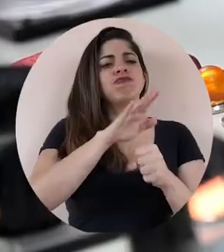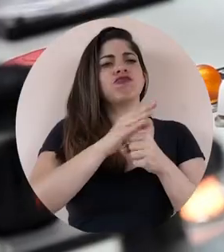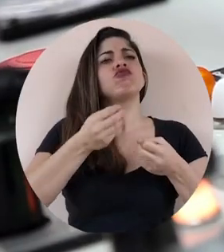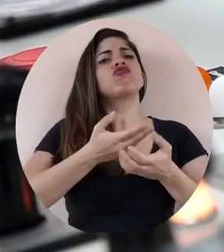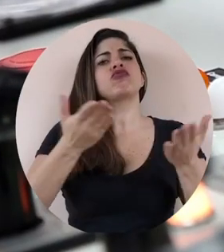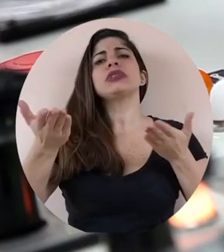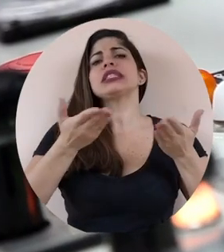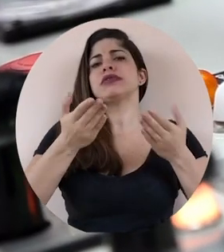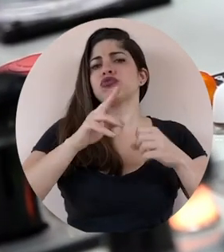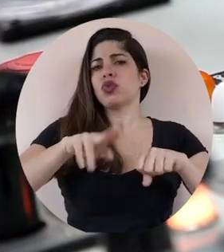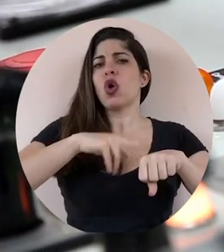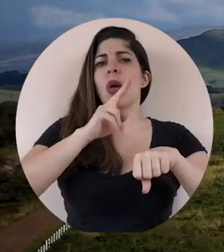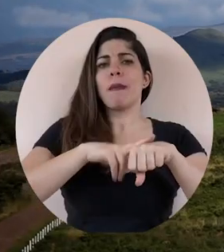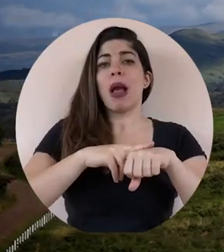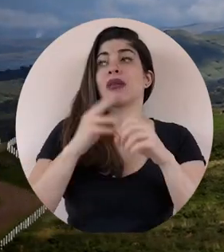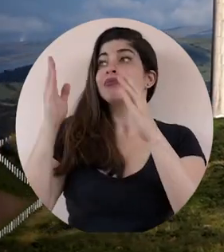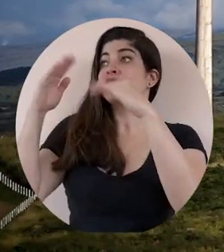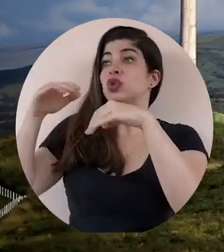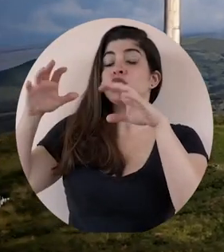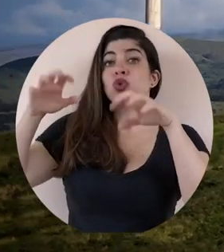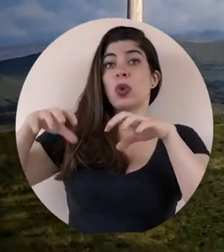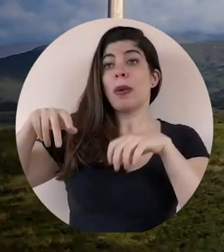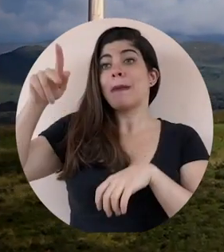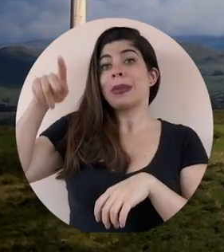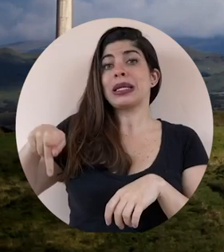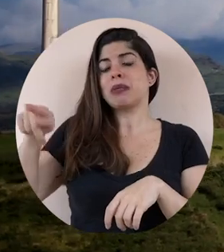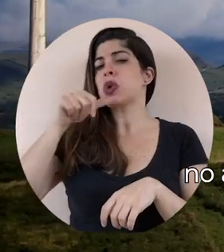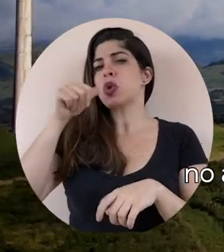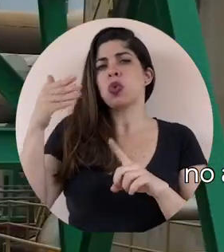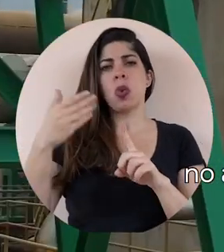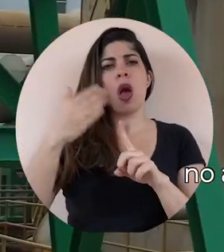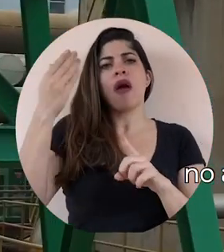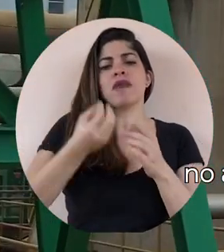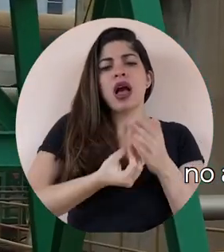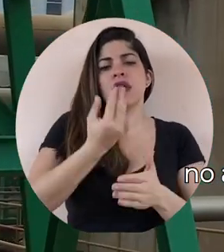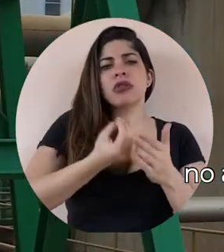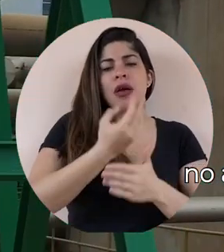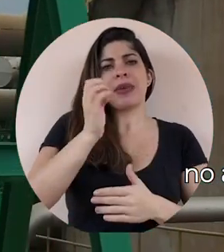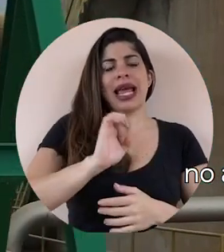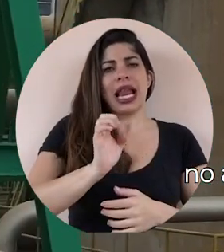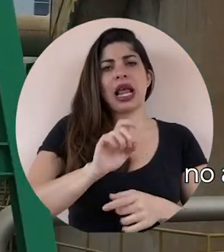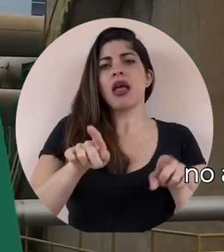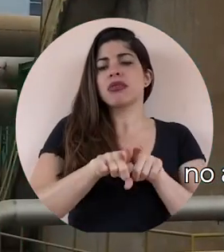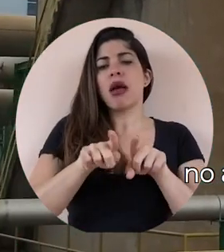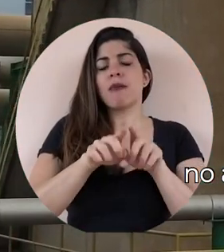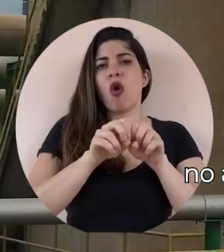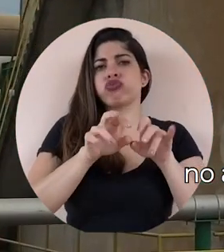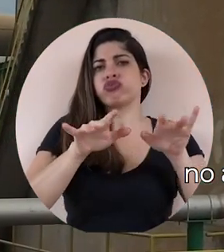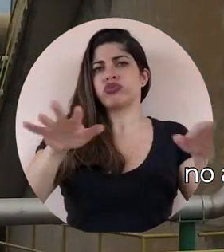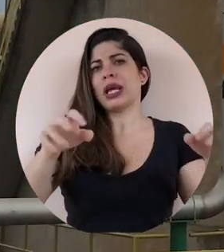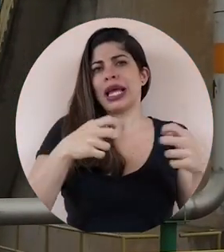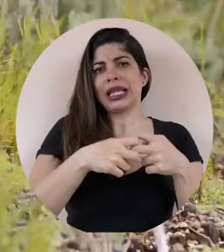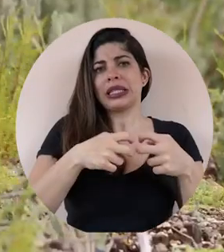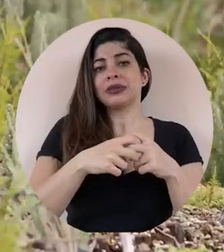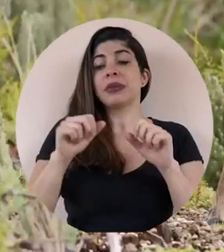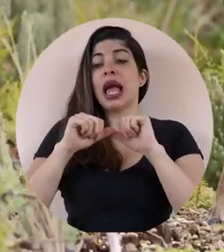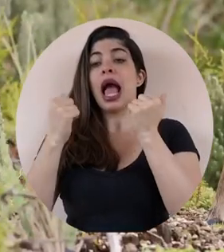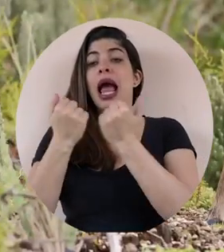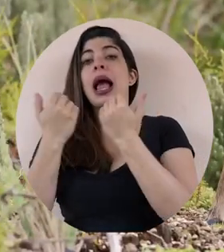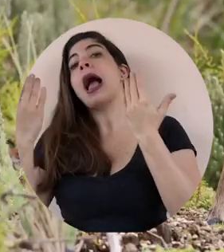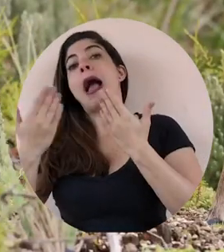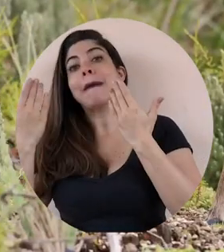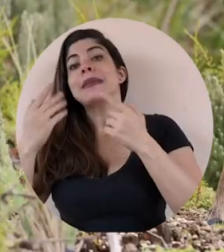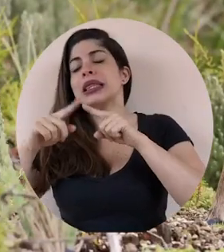garantiza el servicio regular. La ausencia de lluvias en el Pacífico no amenaza la generación eléctrica ni el suministro. El sector